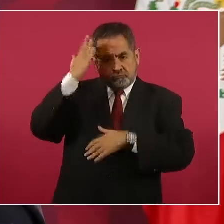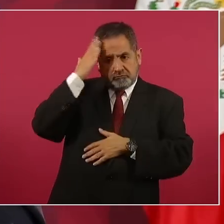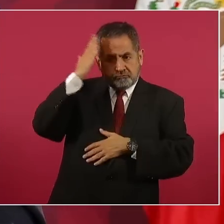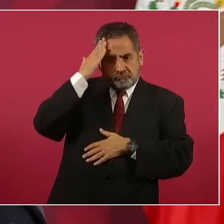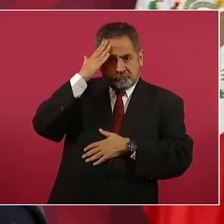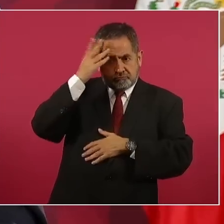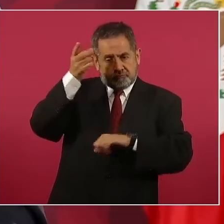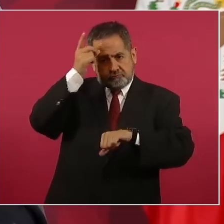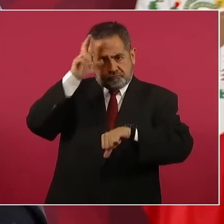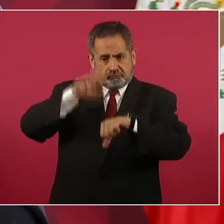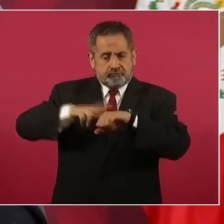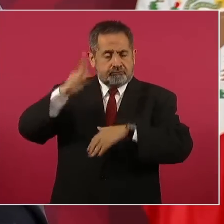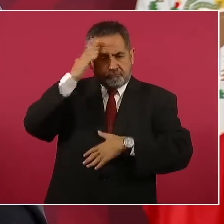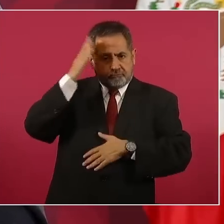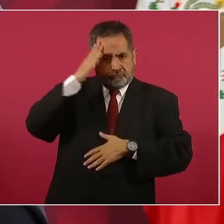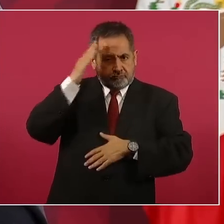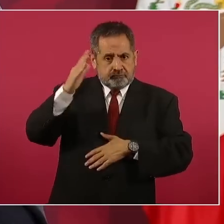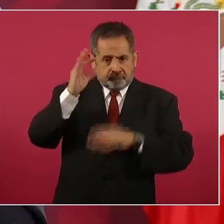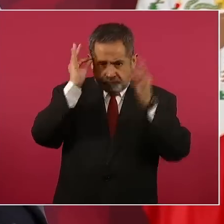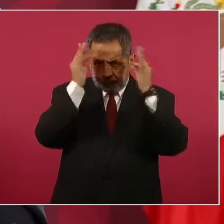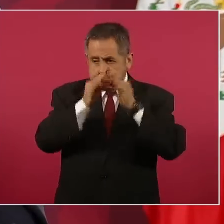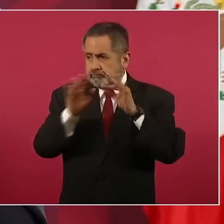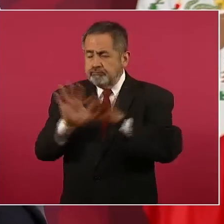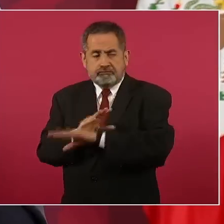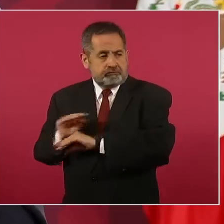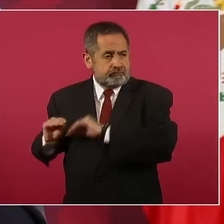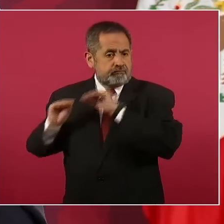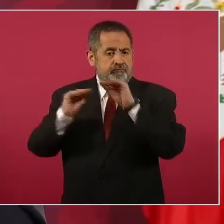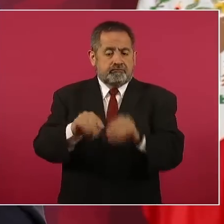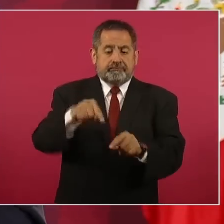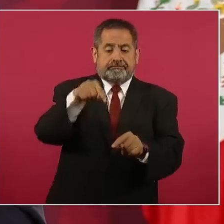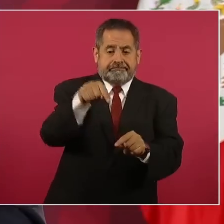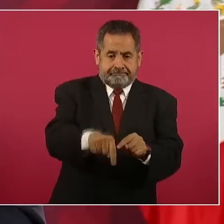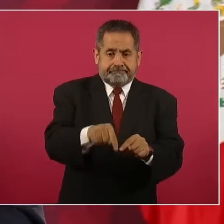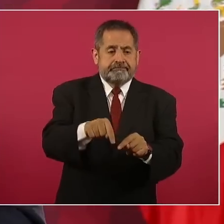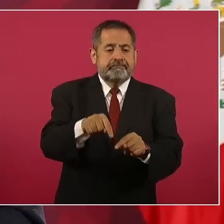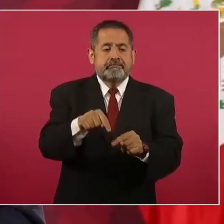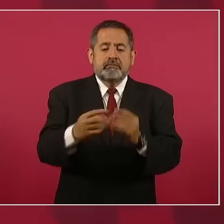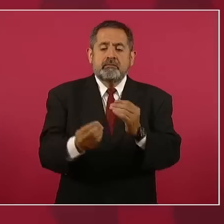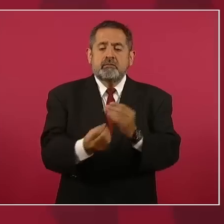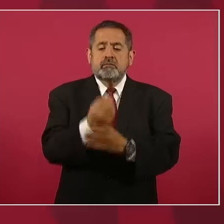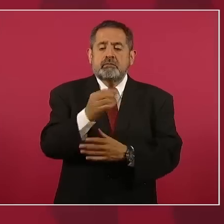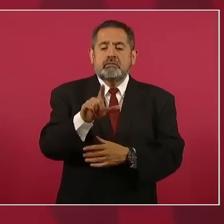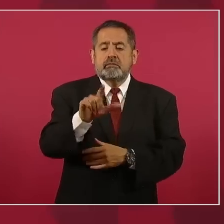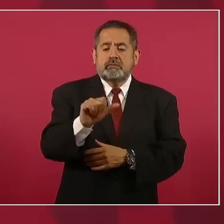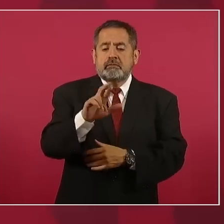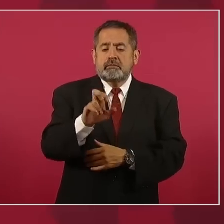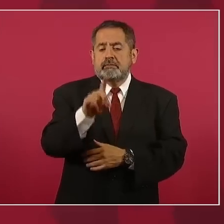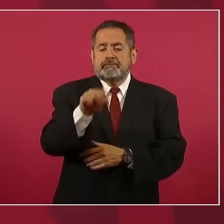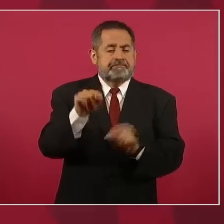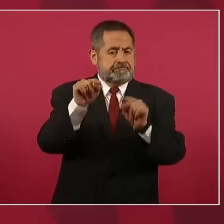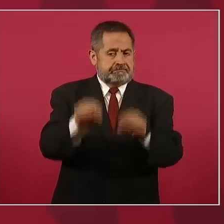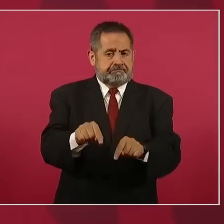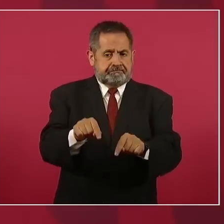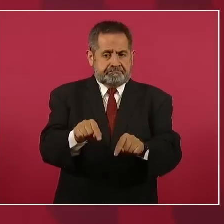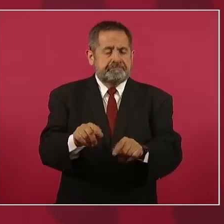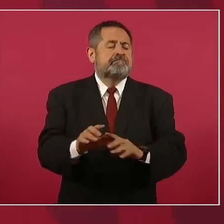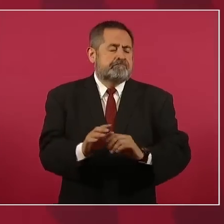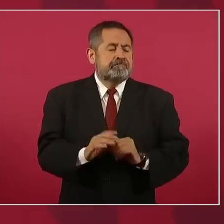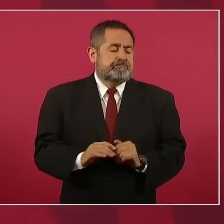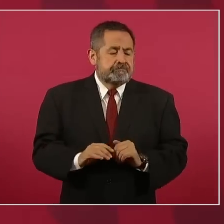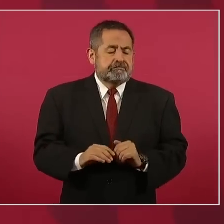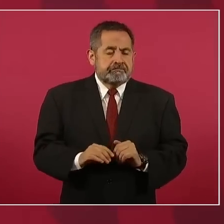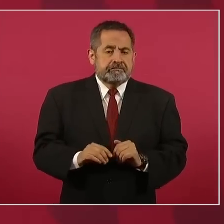aduanas que se va a trasladar a Nuevo Laredo, y lo